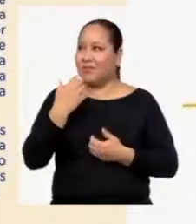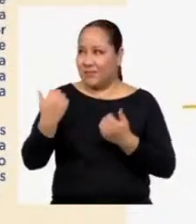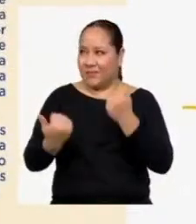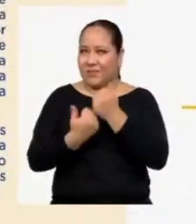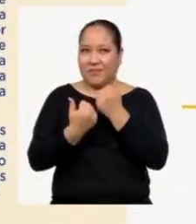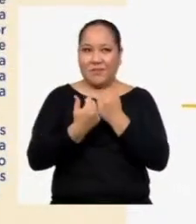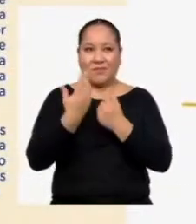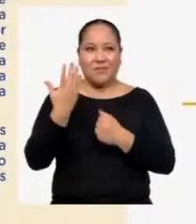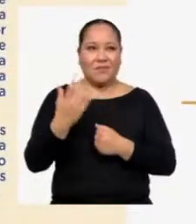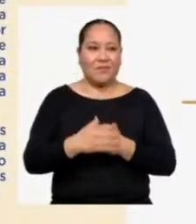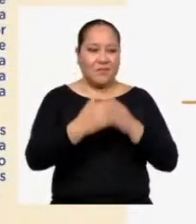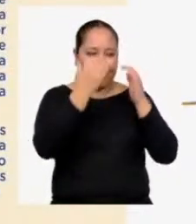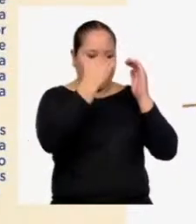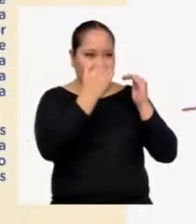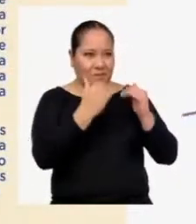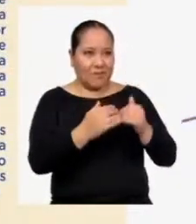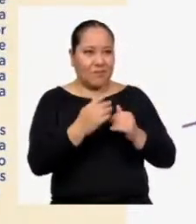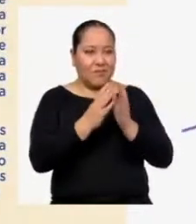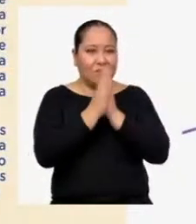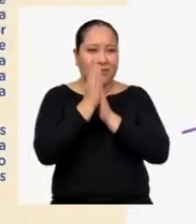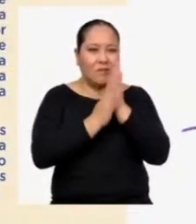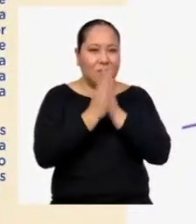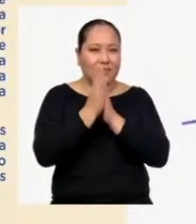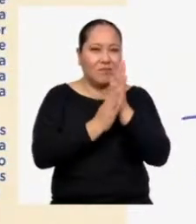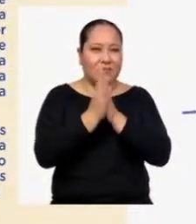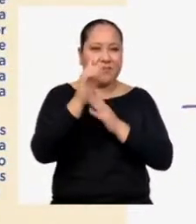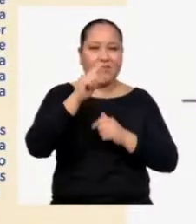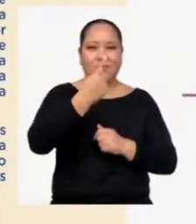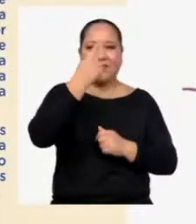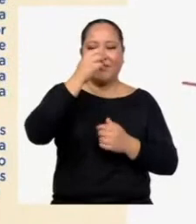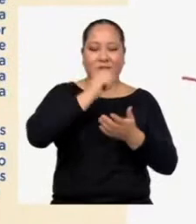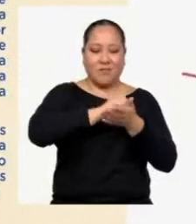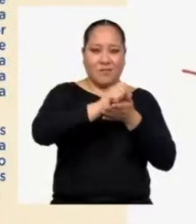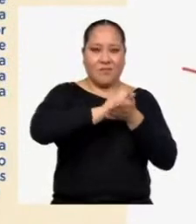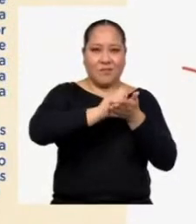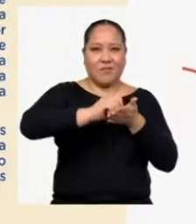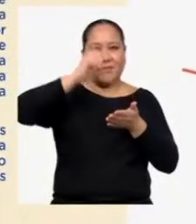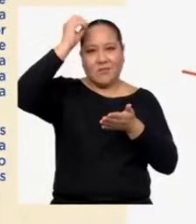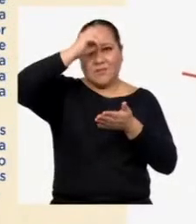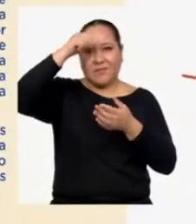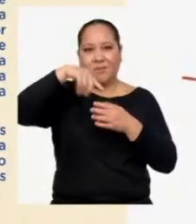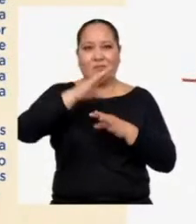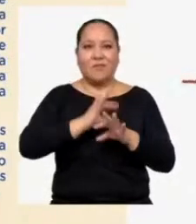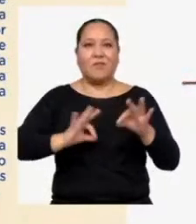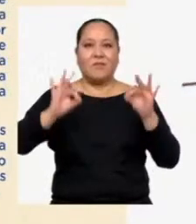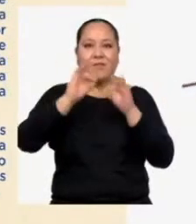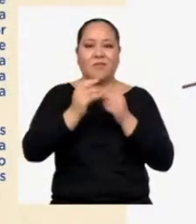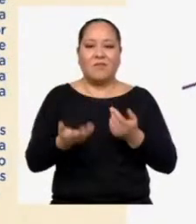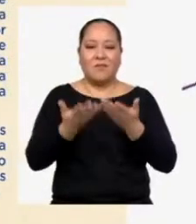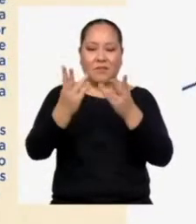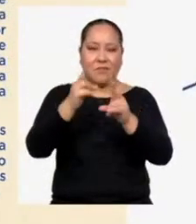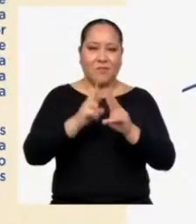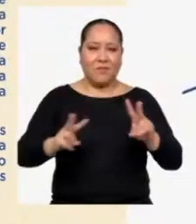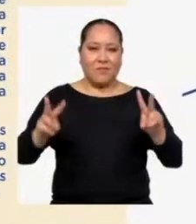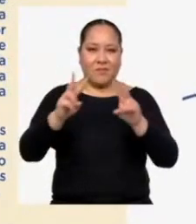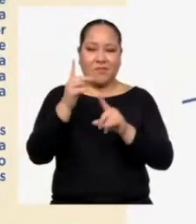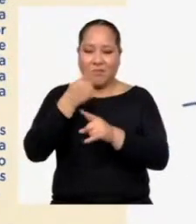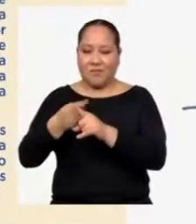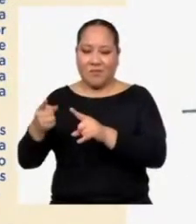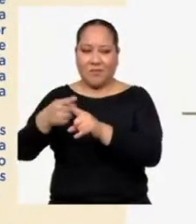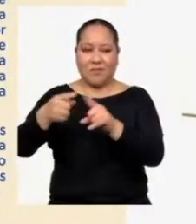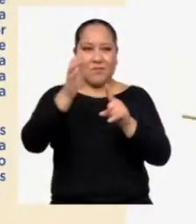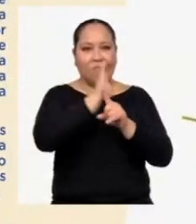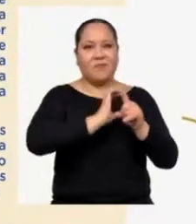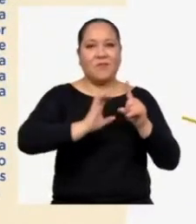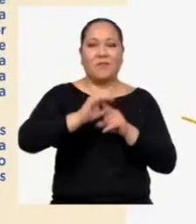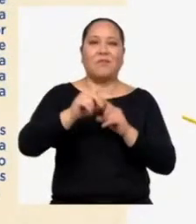profesora Tengo mucha expectativa con mi primer artículo de opinión Sobre la importancia de valorar nuestra diversidad cultural